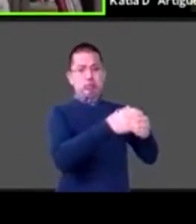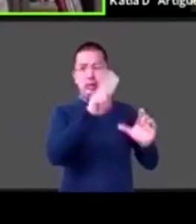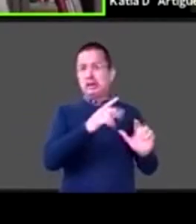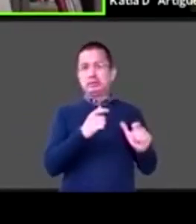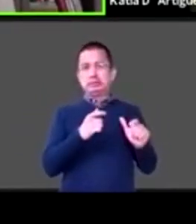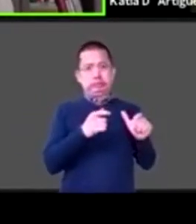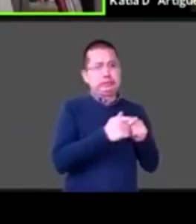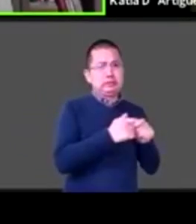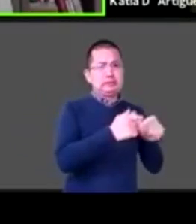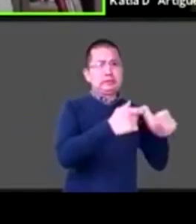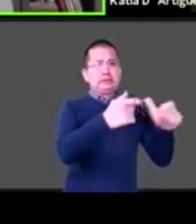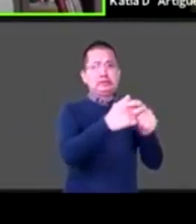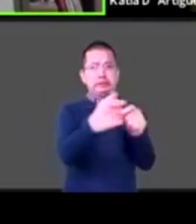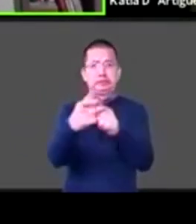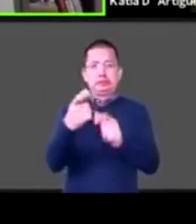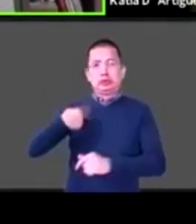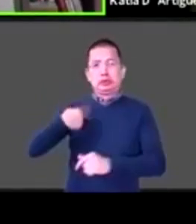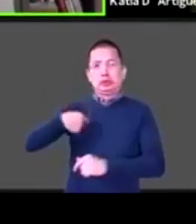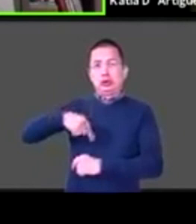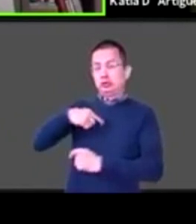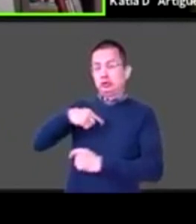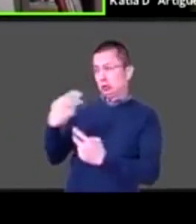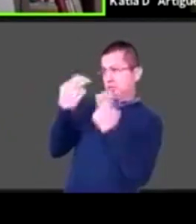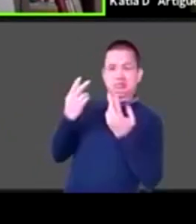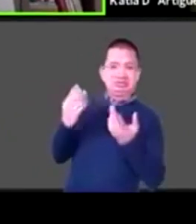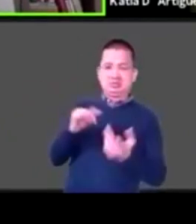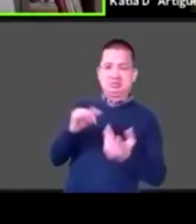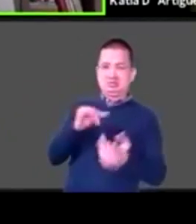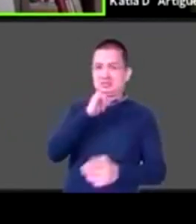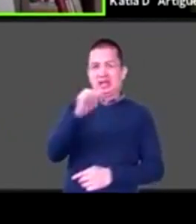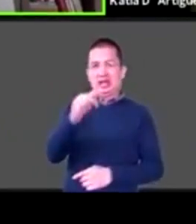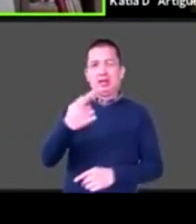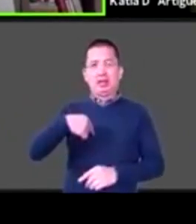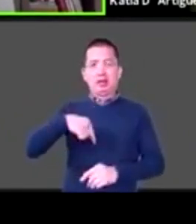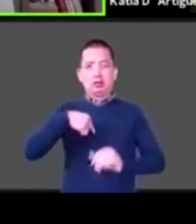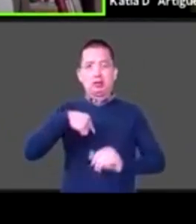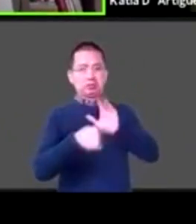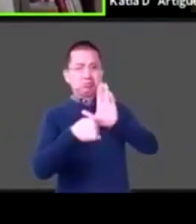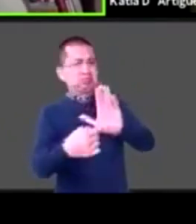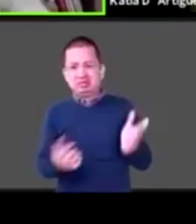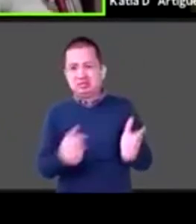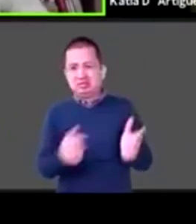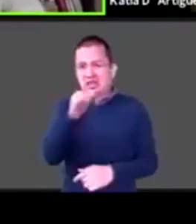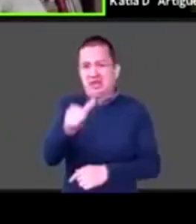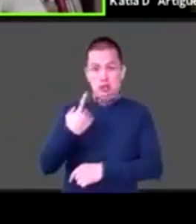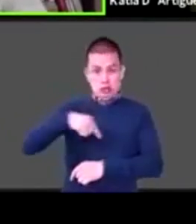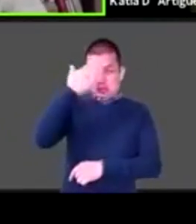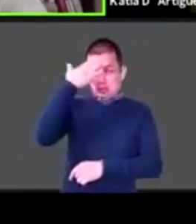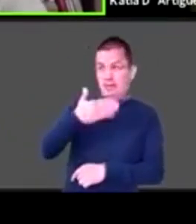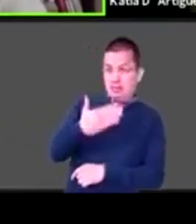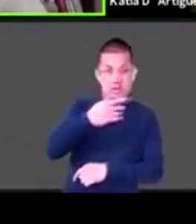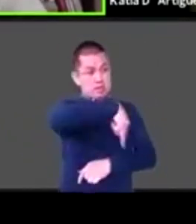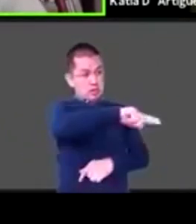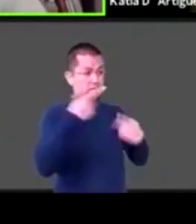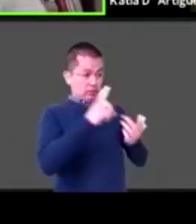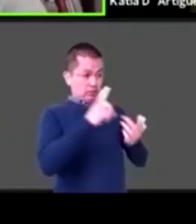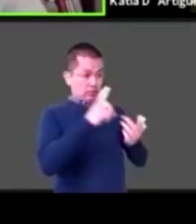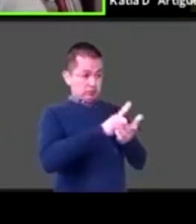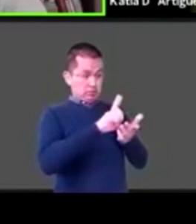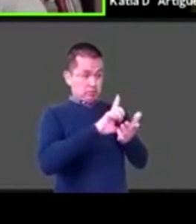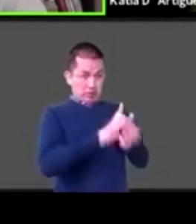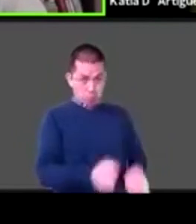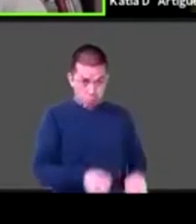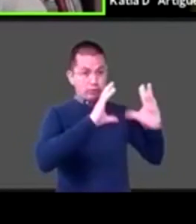muy pocos datos creo que eso también faltó decir no sabemos ni cuántos son ni qué pasa y encima ahora el censo está está frenado